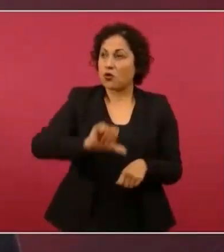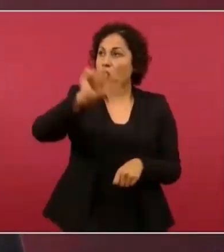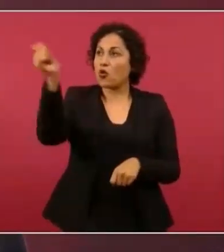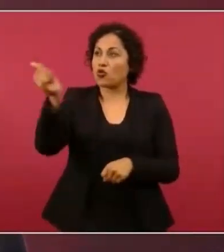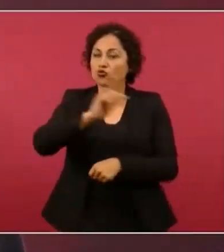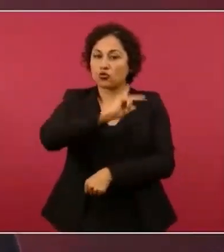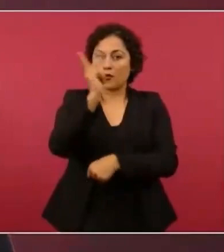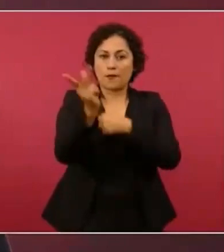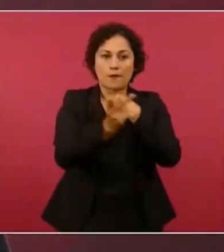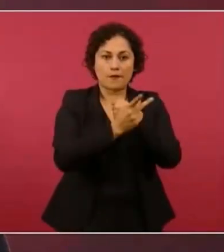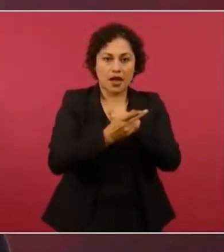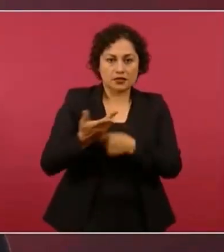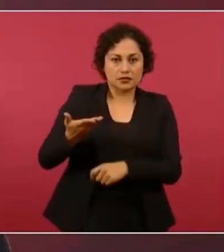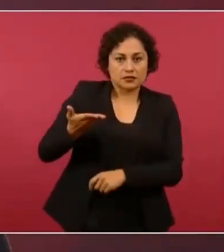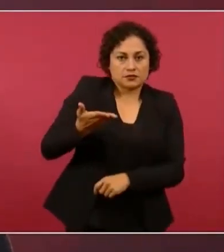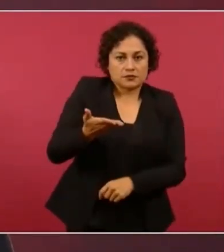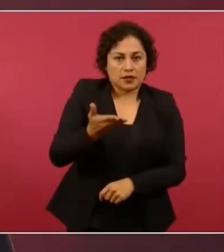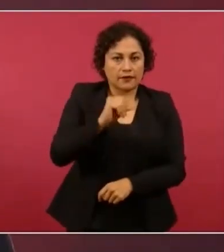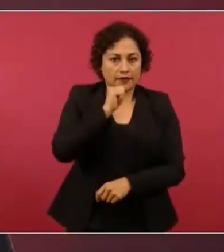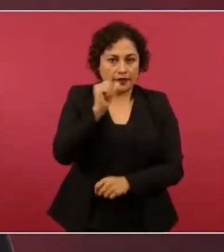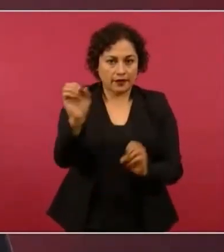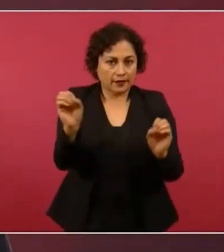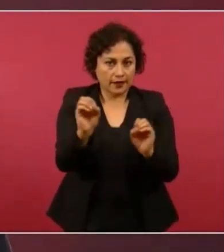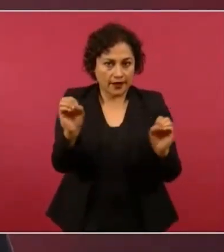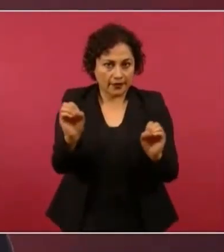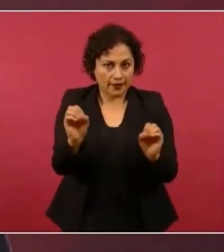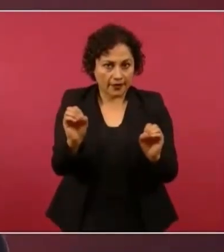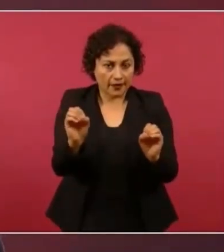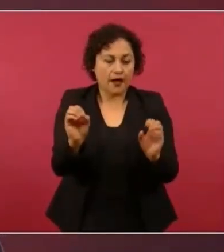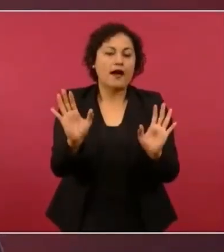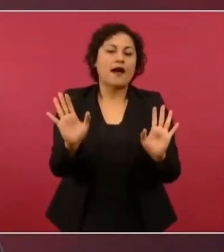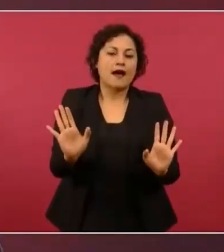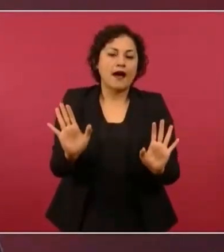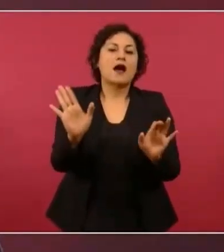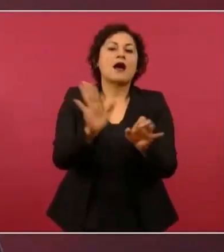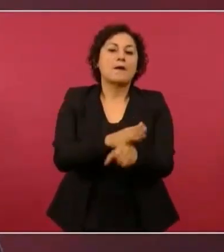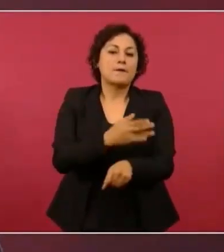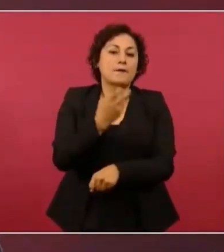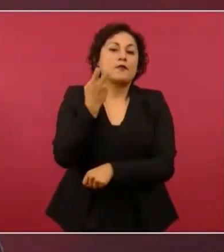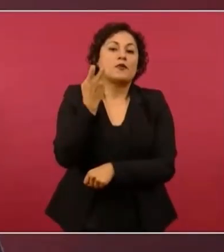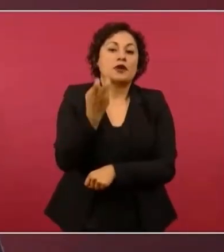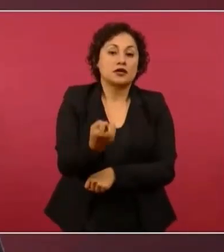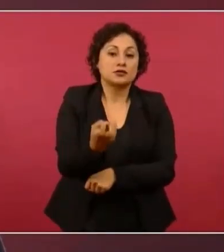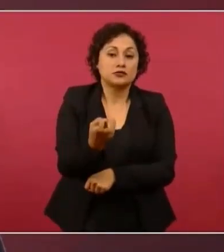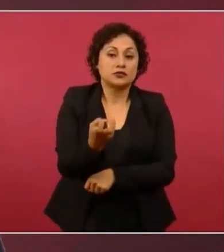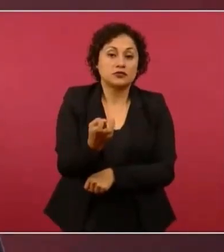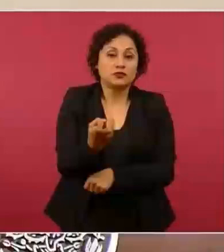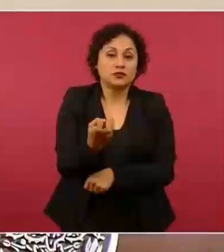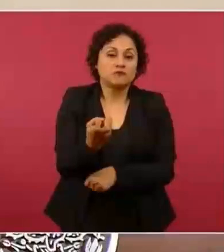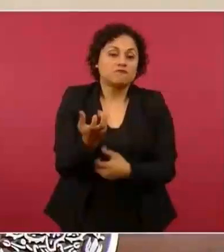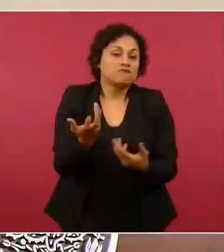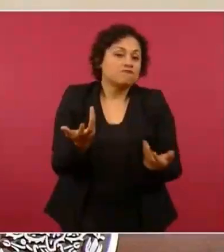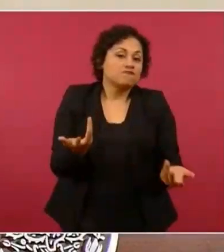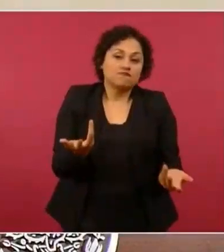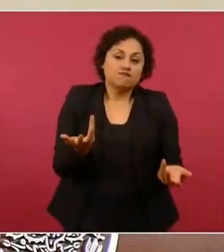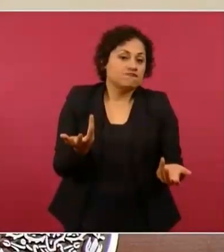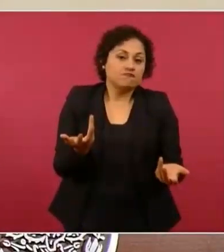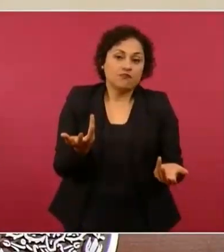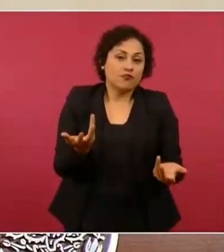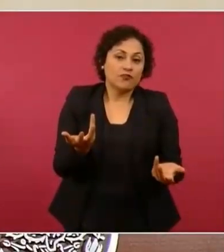extranjero, por lo tanto, carece de suficiente